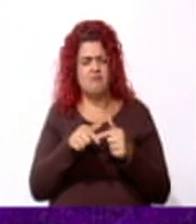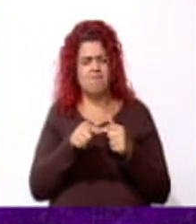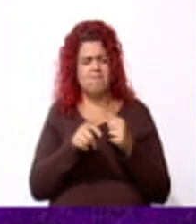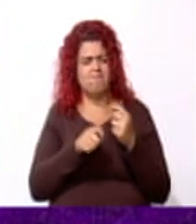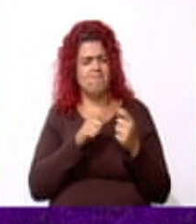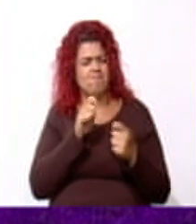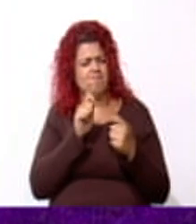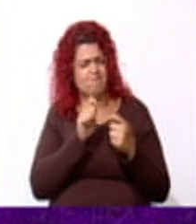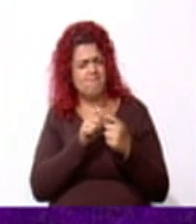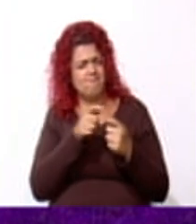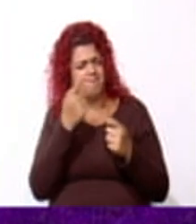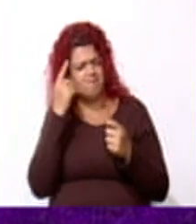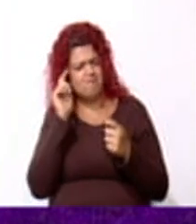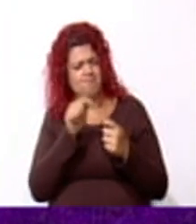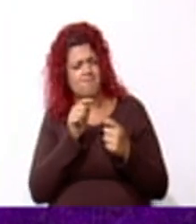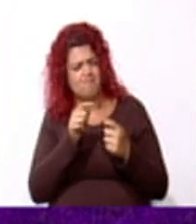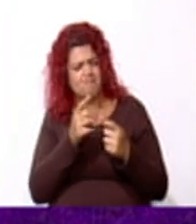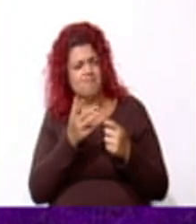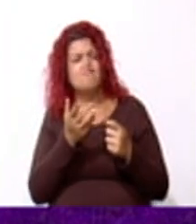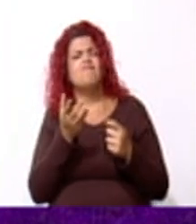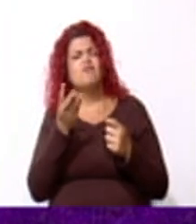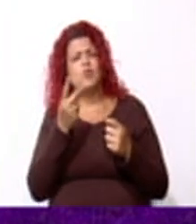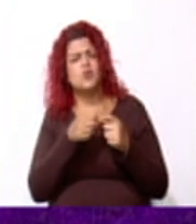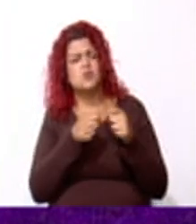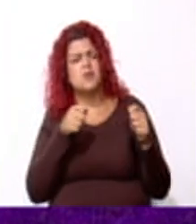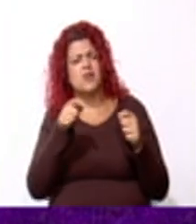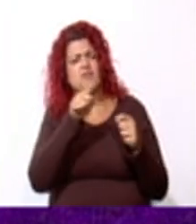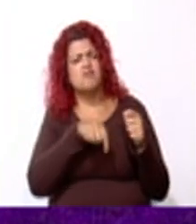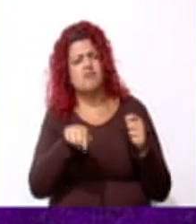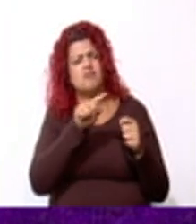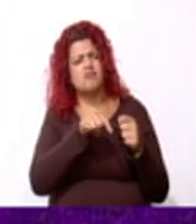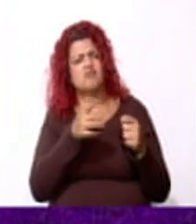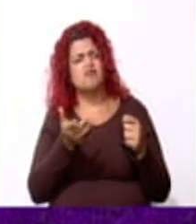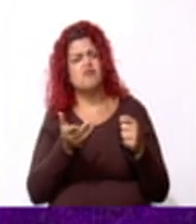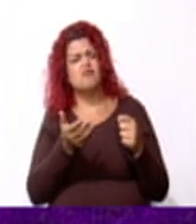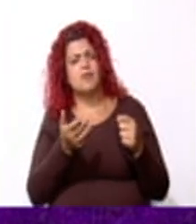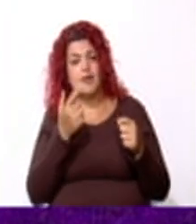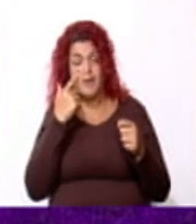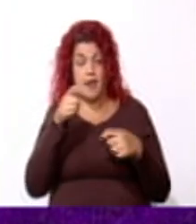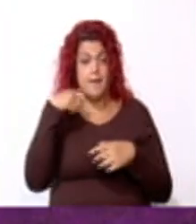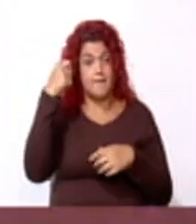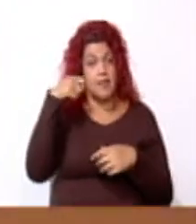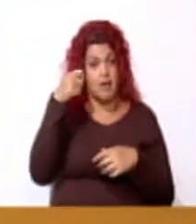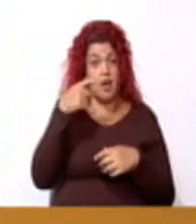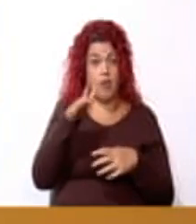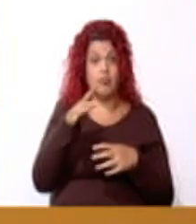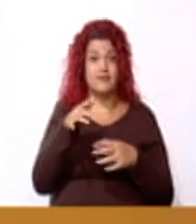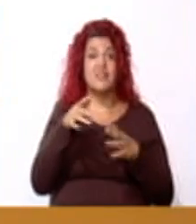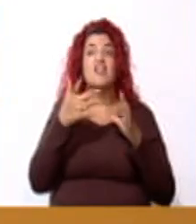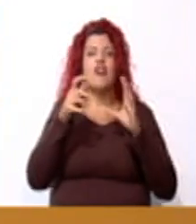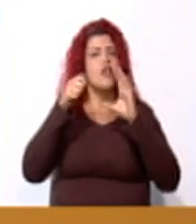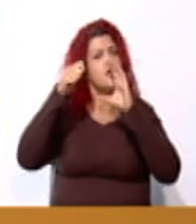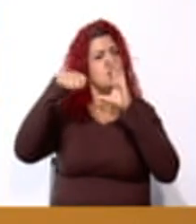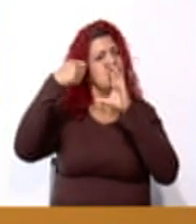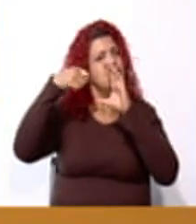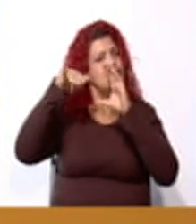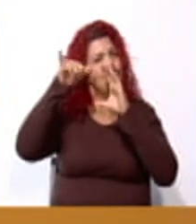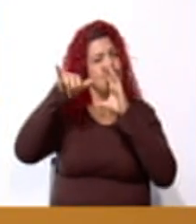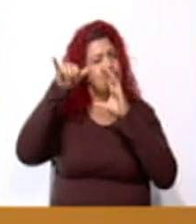área de estas figuras geométricas. Vamos a verlo en el siguiente video que hemos tomado de YouTube con fines